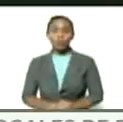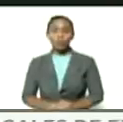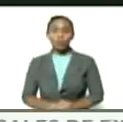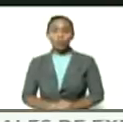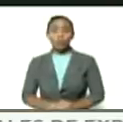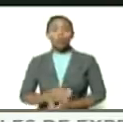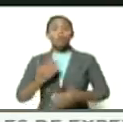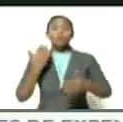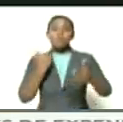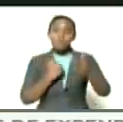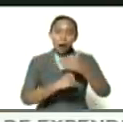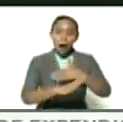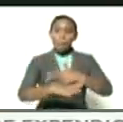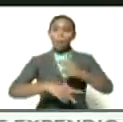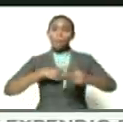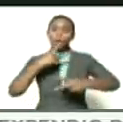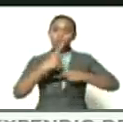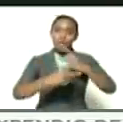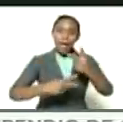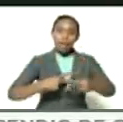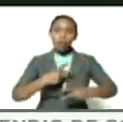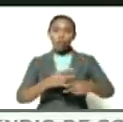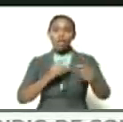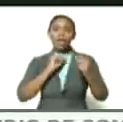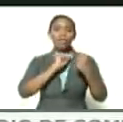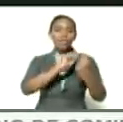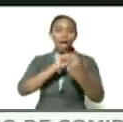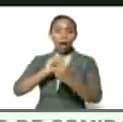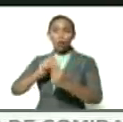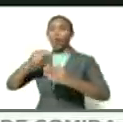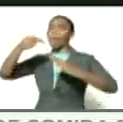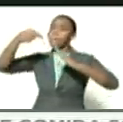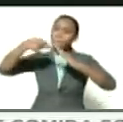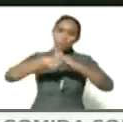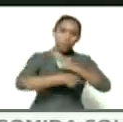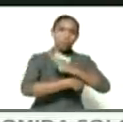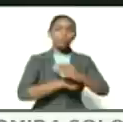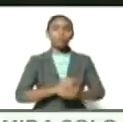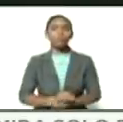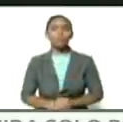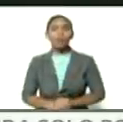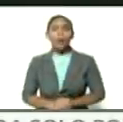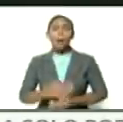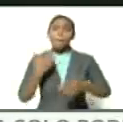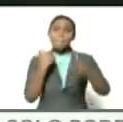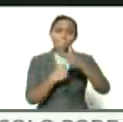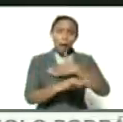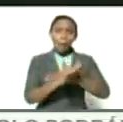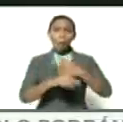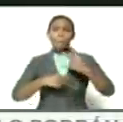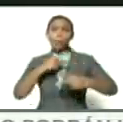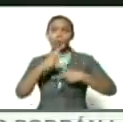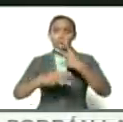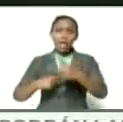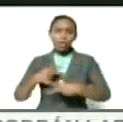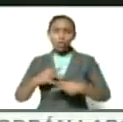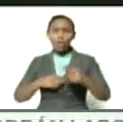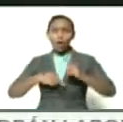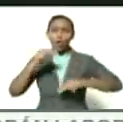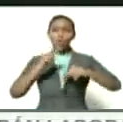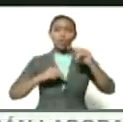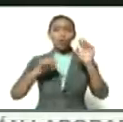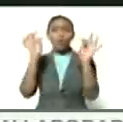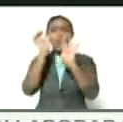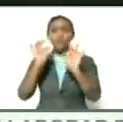vamos a un proceso de diálogo social más profundo vamos a un proceso de construcción de un